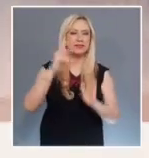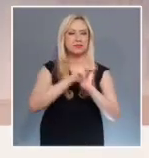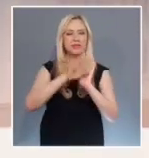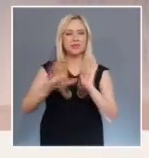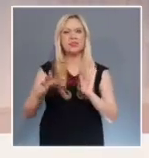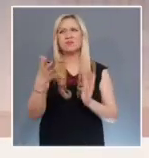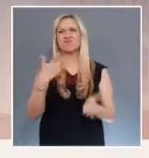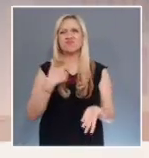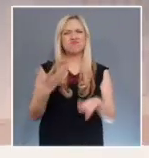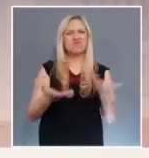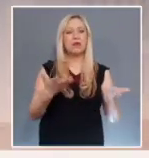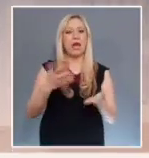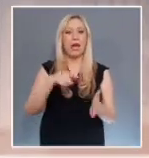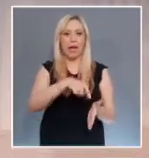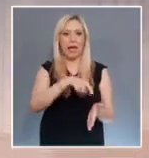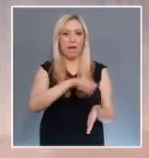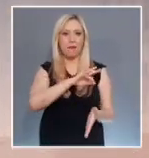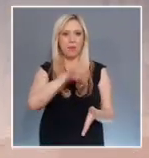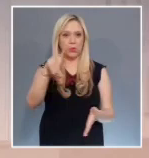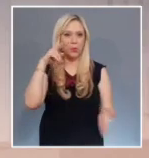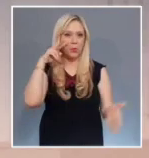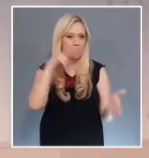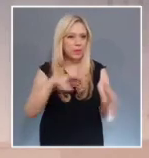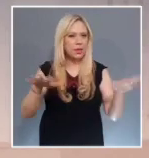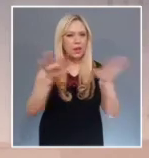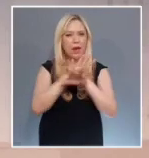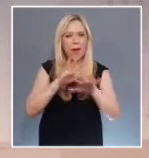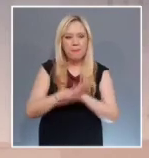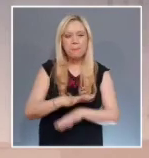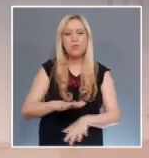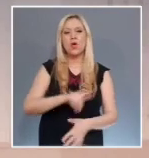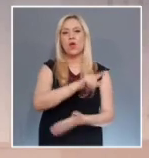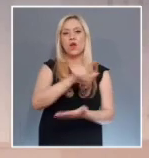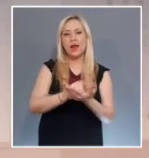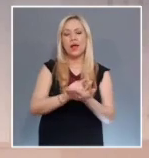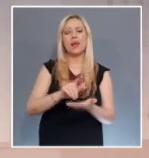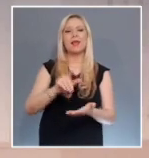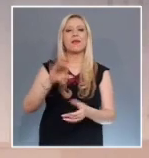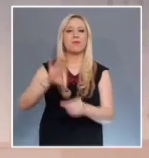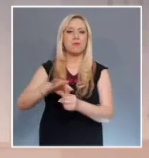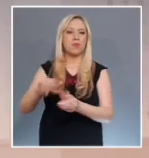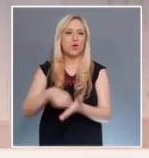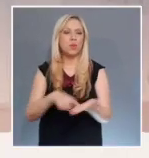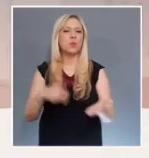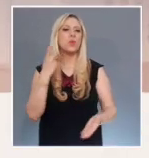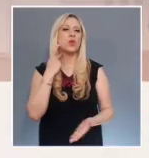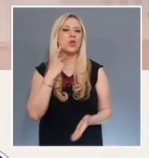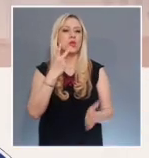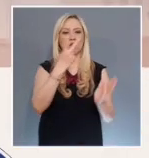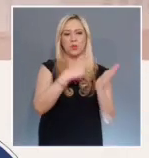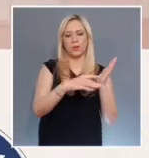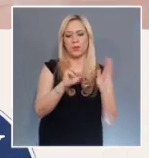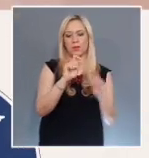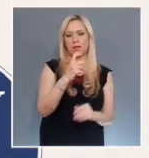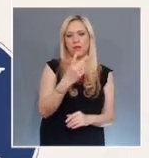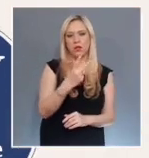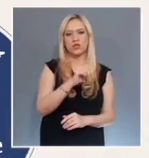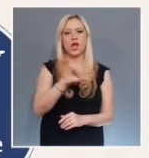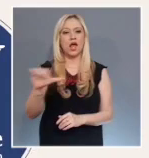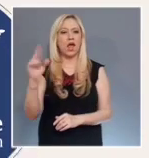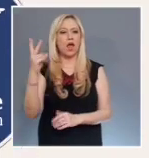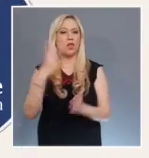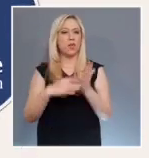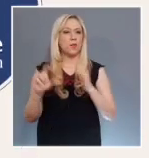constitucional de las reformas político-electorales 2022-2023. El objetivo es contar con un espacio de